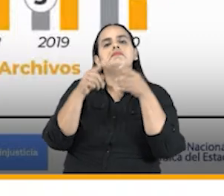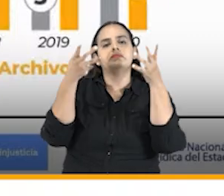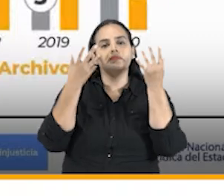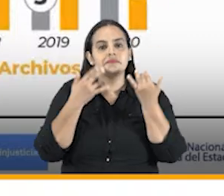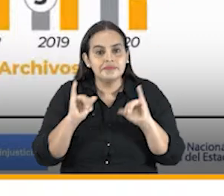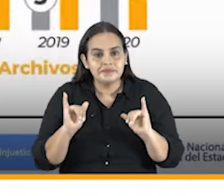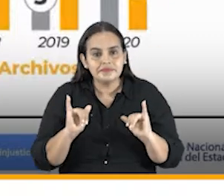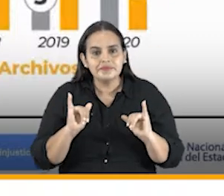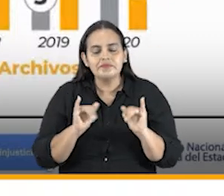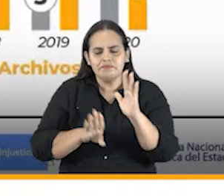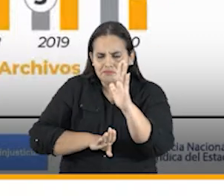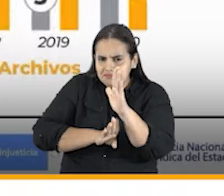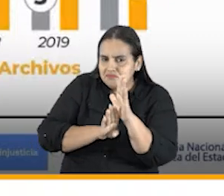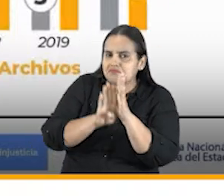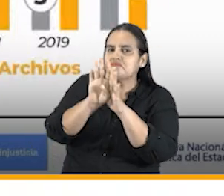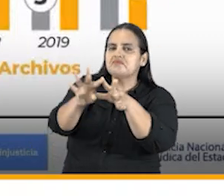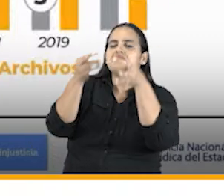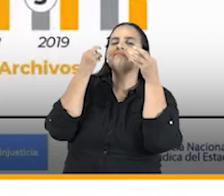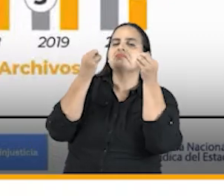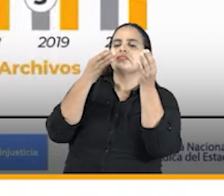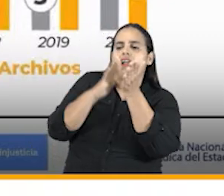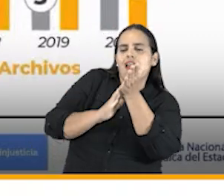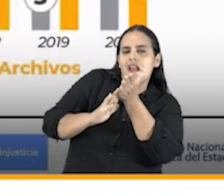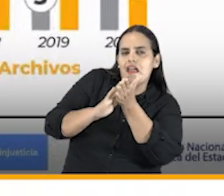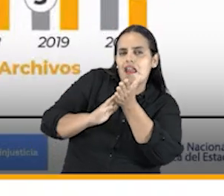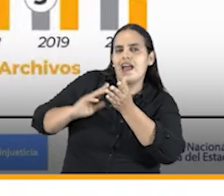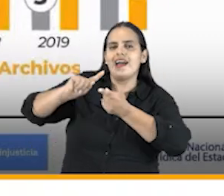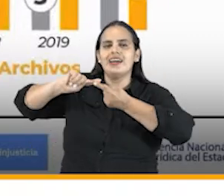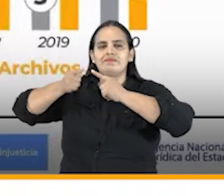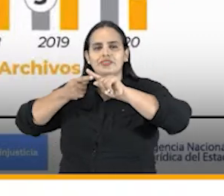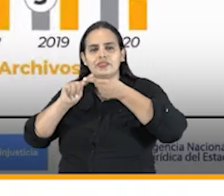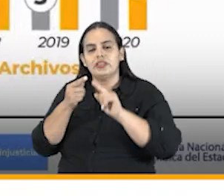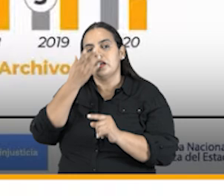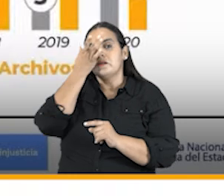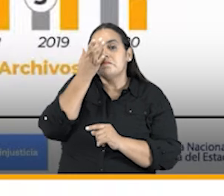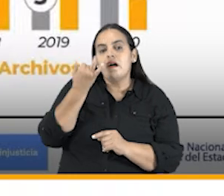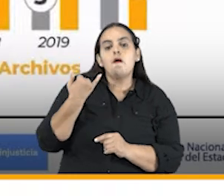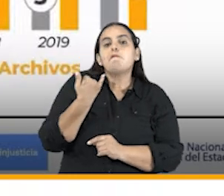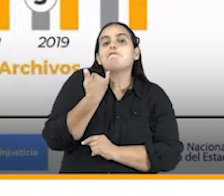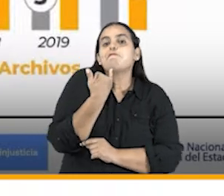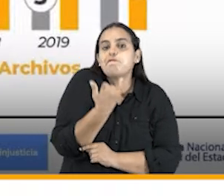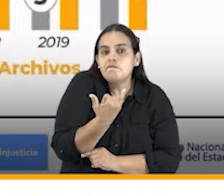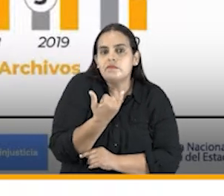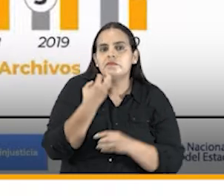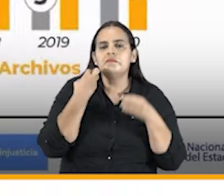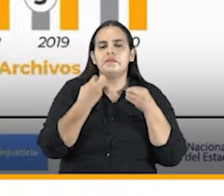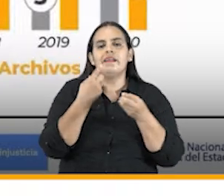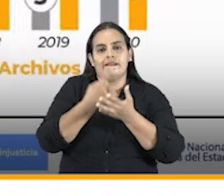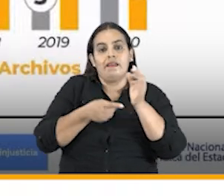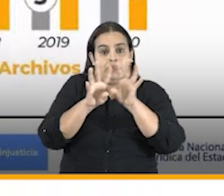avanzar mucho en soluciones amistosas porque aquí está en juego también